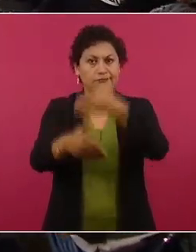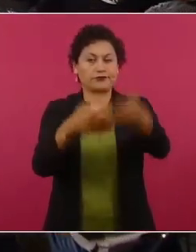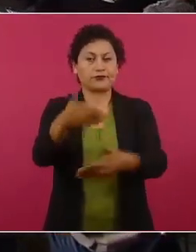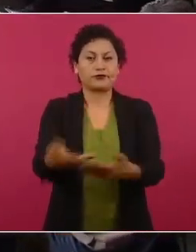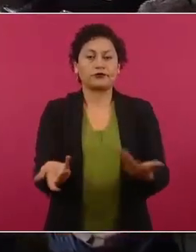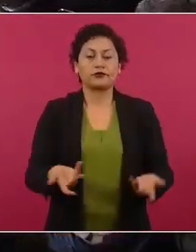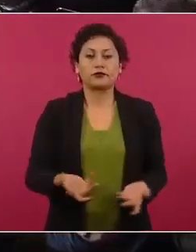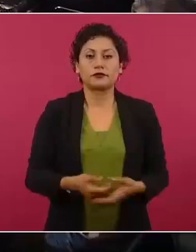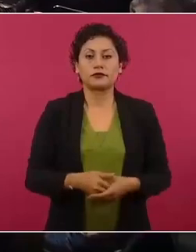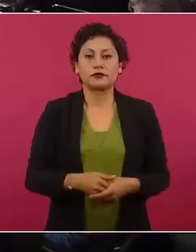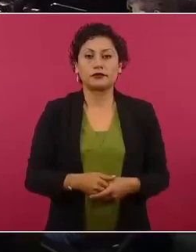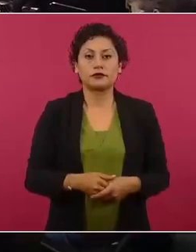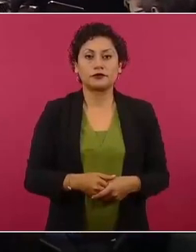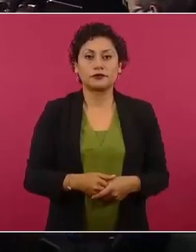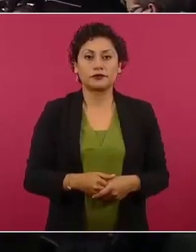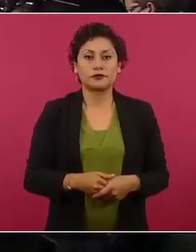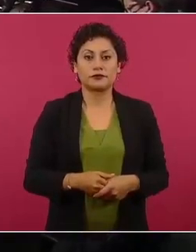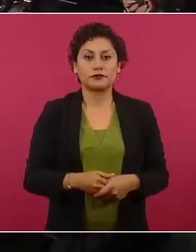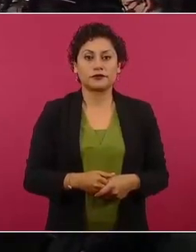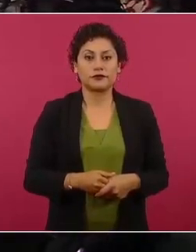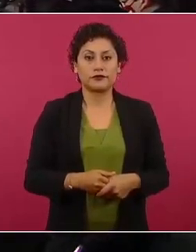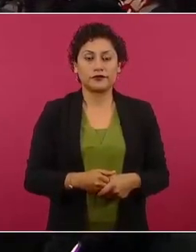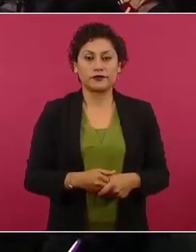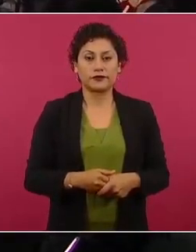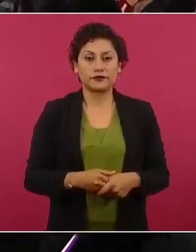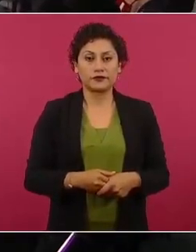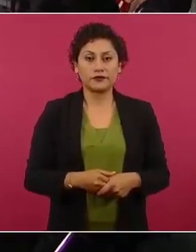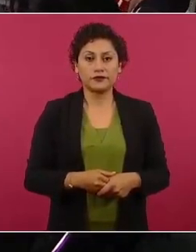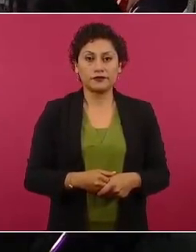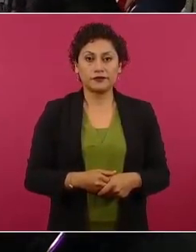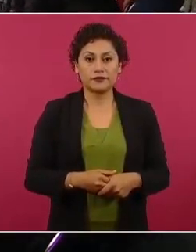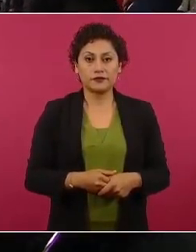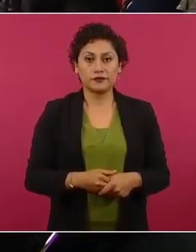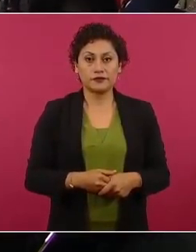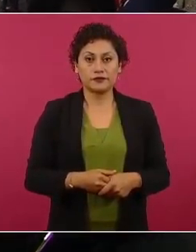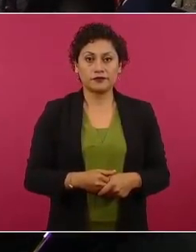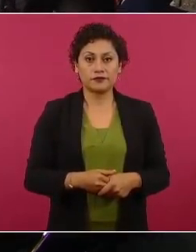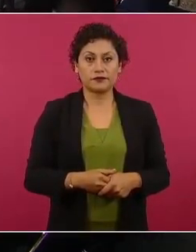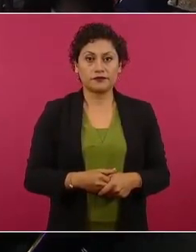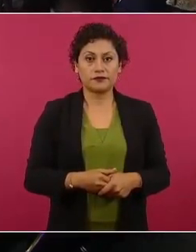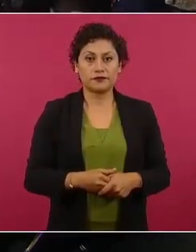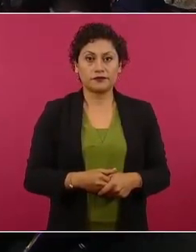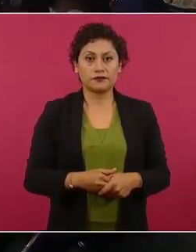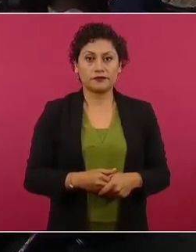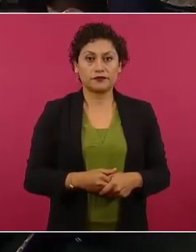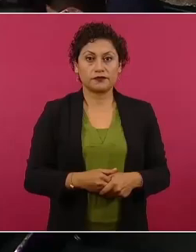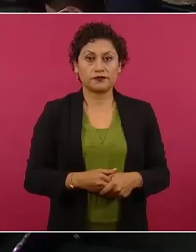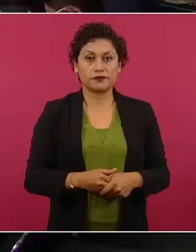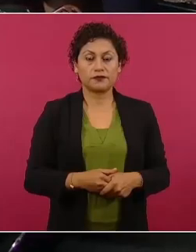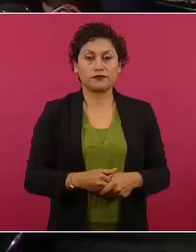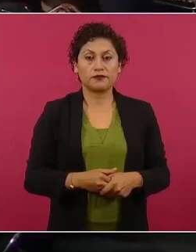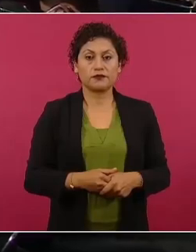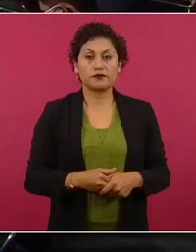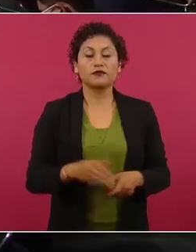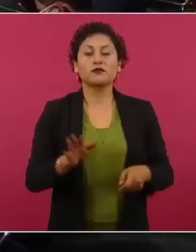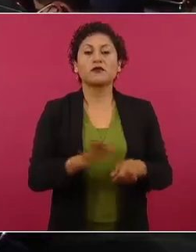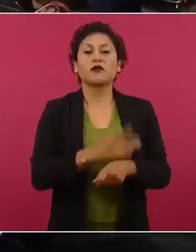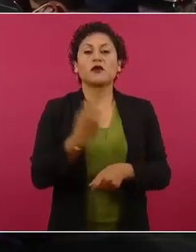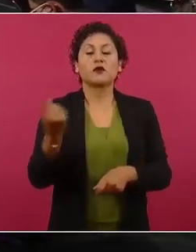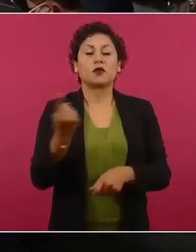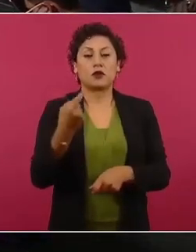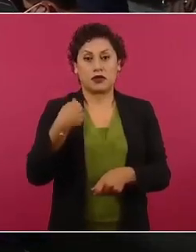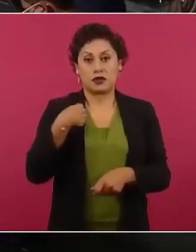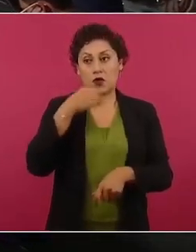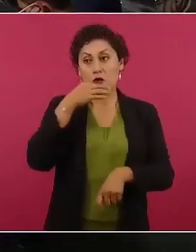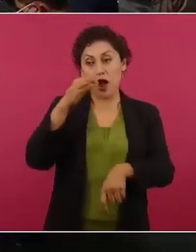di a conocer una ley de amnistía